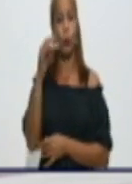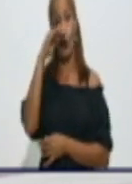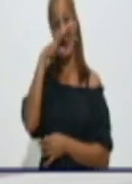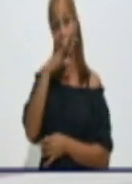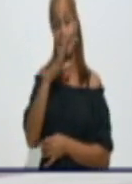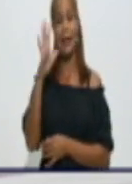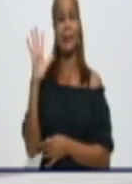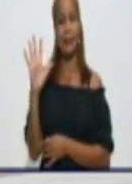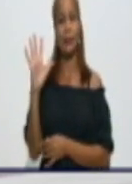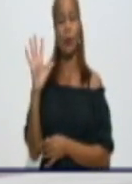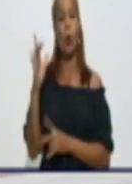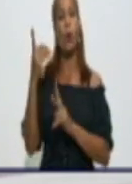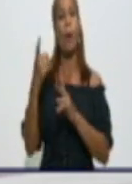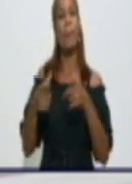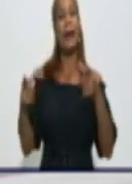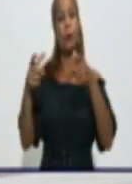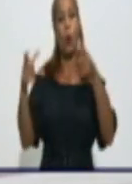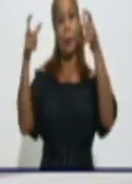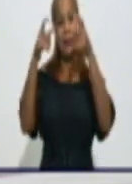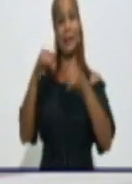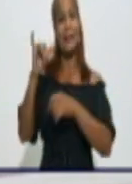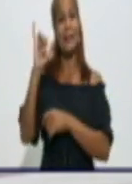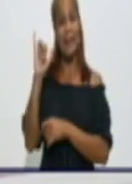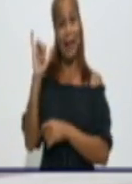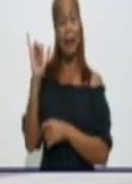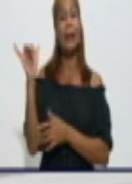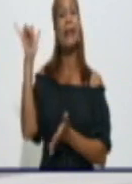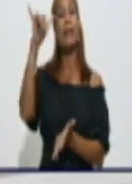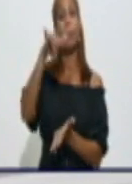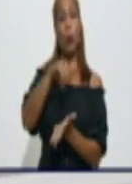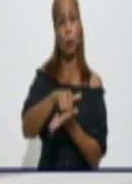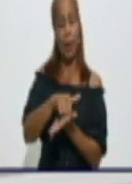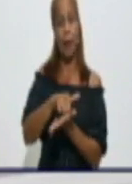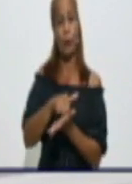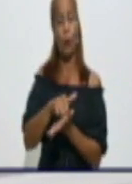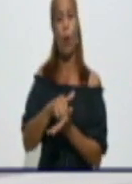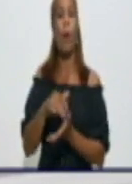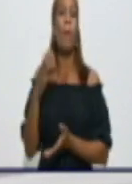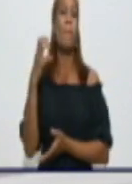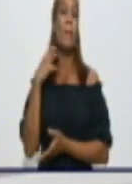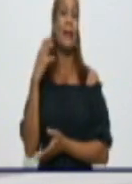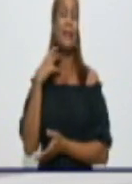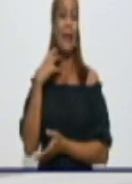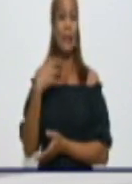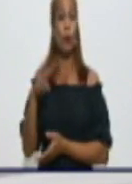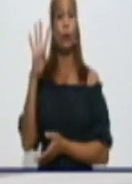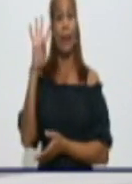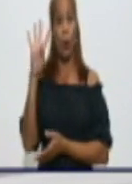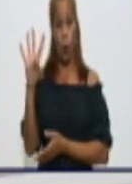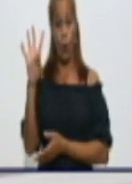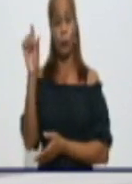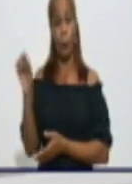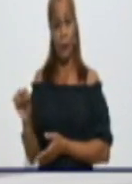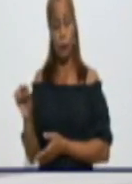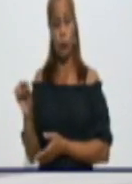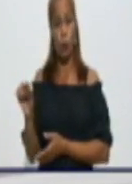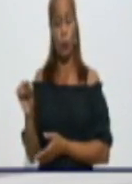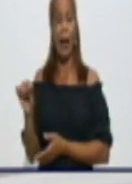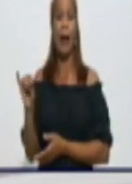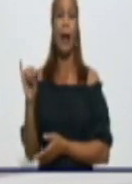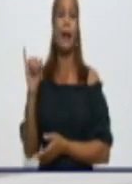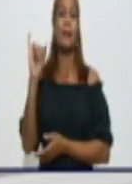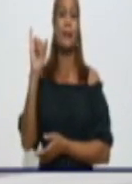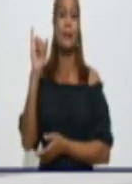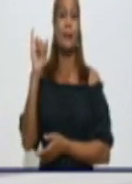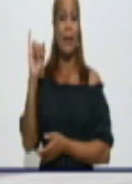5, Bartolomé Mazó 6 que son importados, Manzanillo de los 4, 3 son de transmisión autóctona